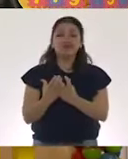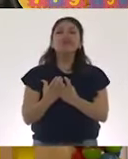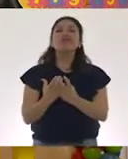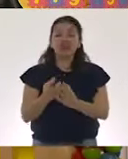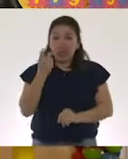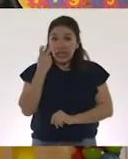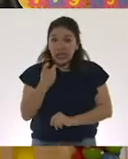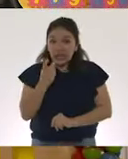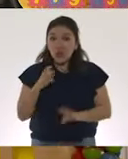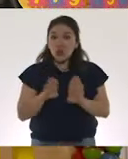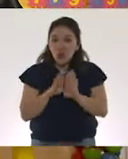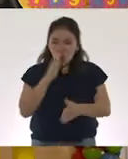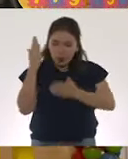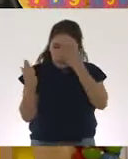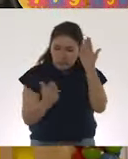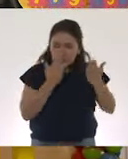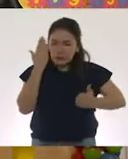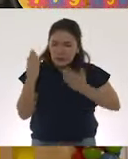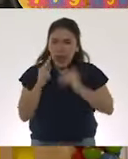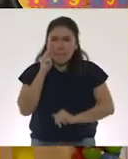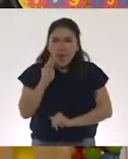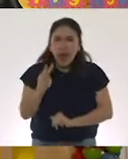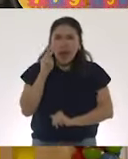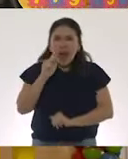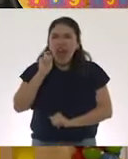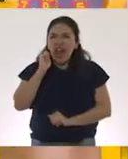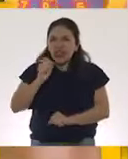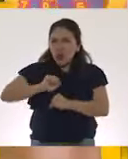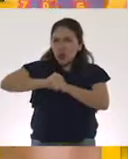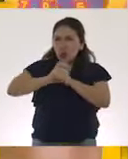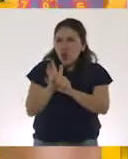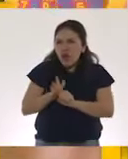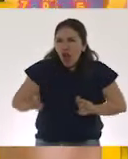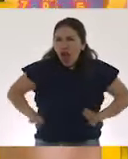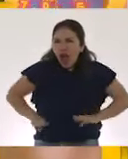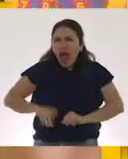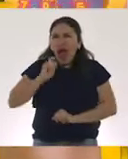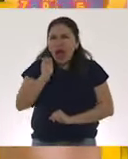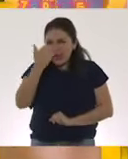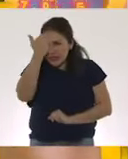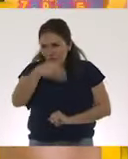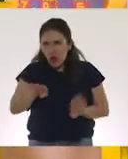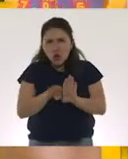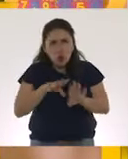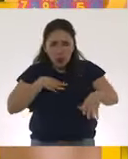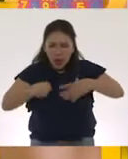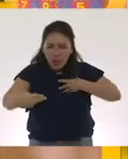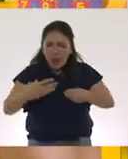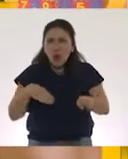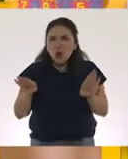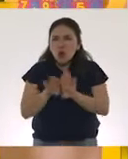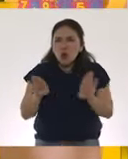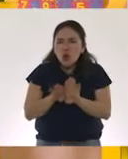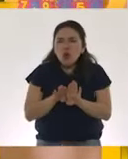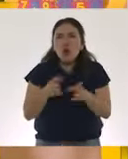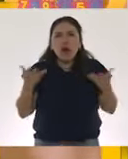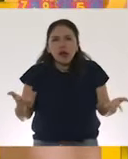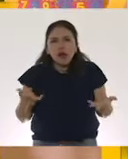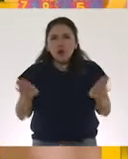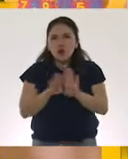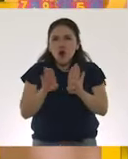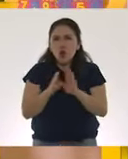realizar este tipo de estudios y ver qué es el coronavirus, saber cómo es que se contagia, saber cómo